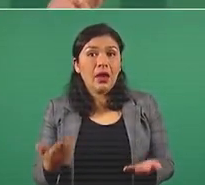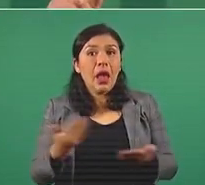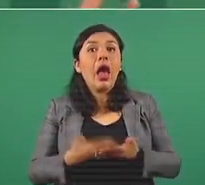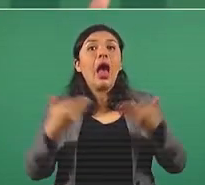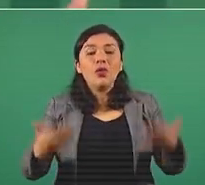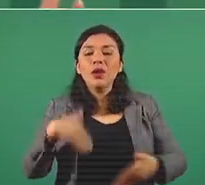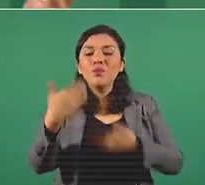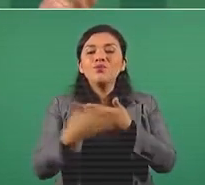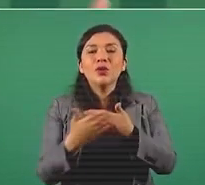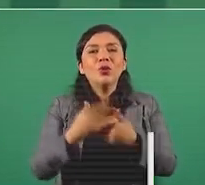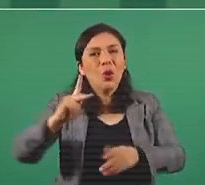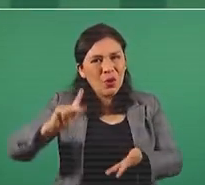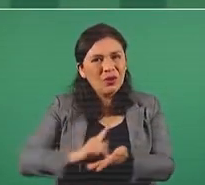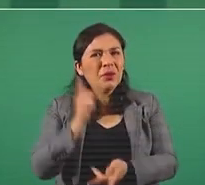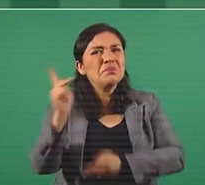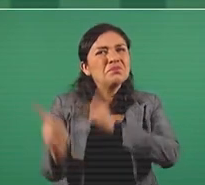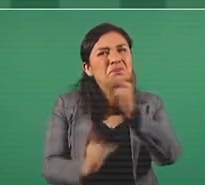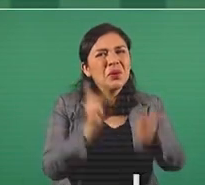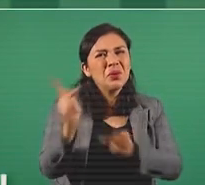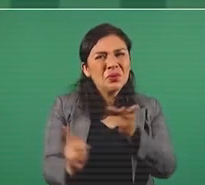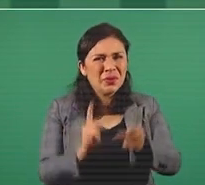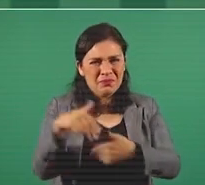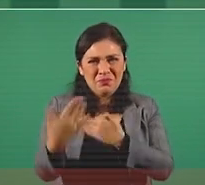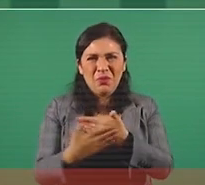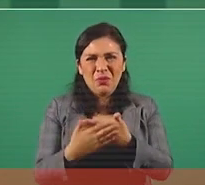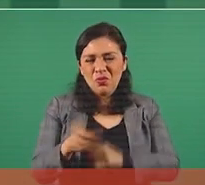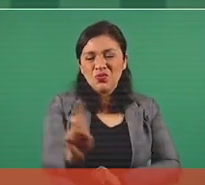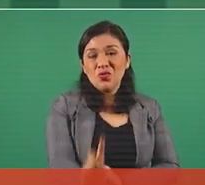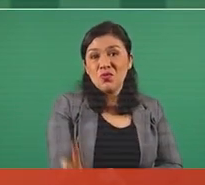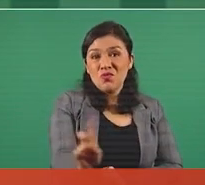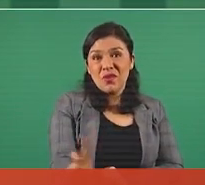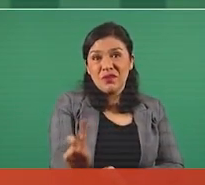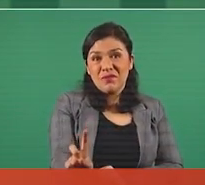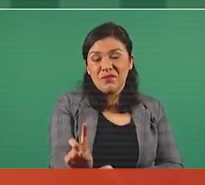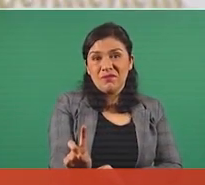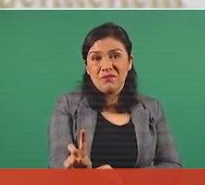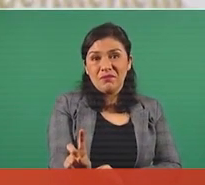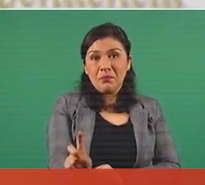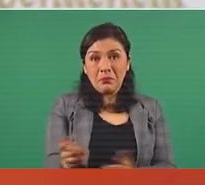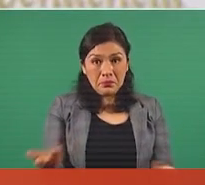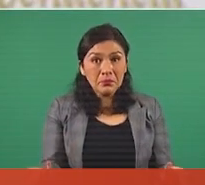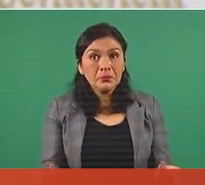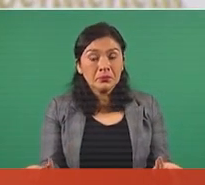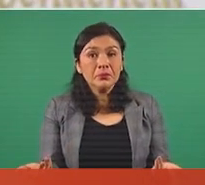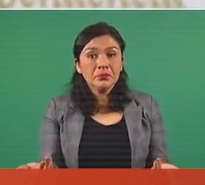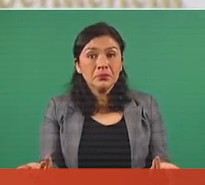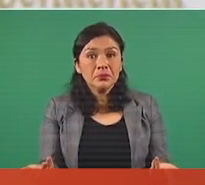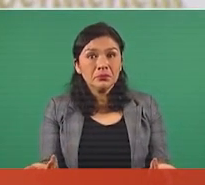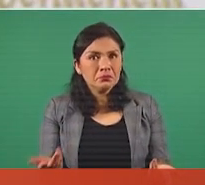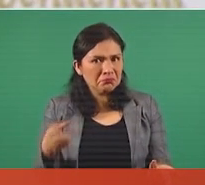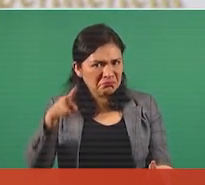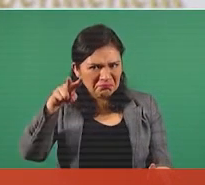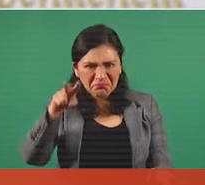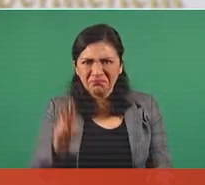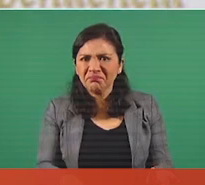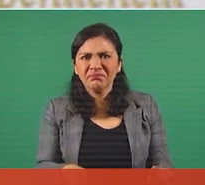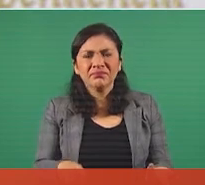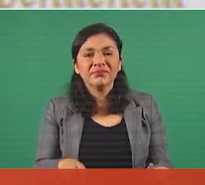a cabo una consulta el domingo, es de veras